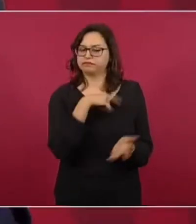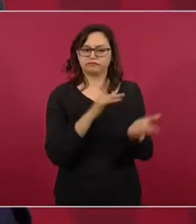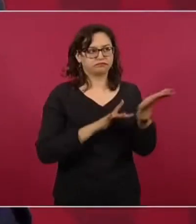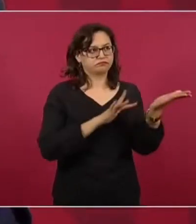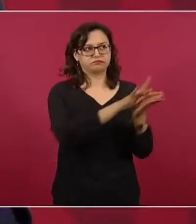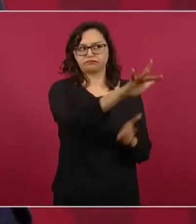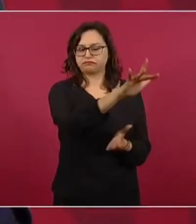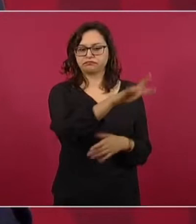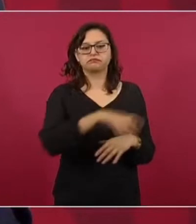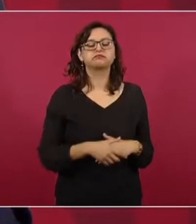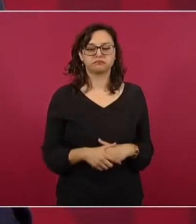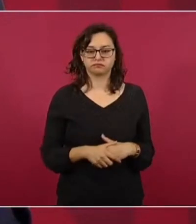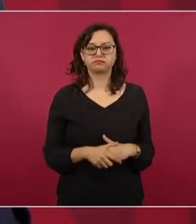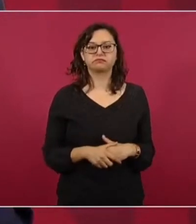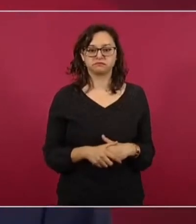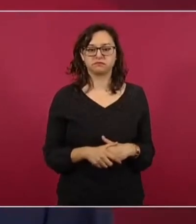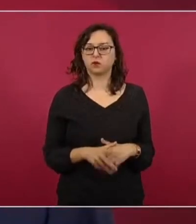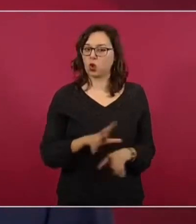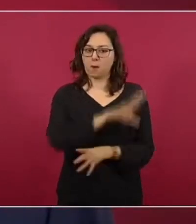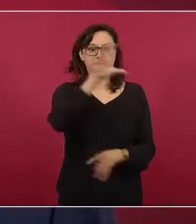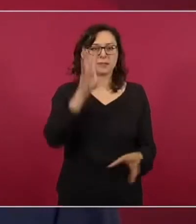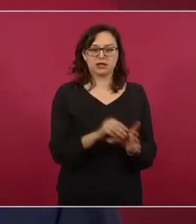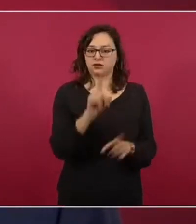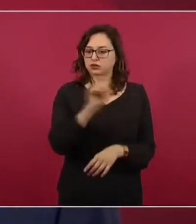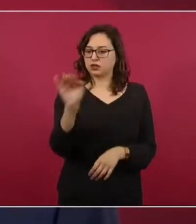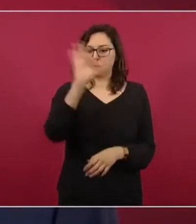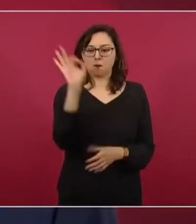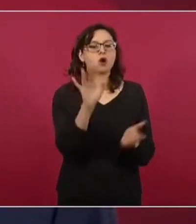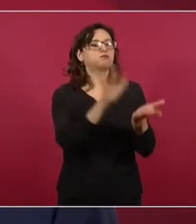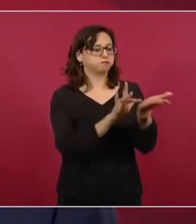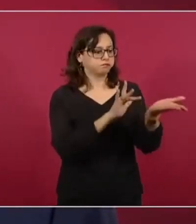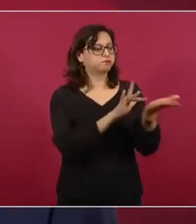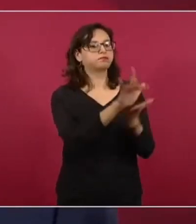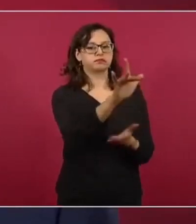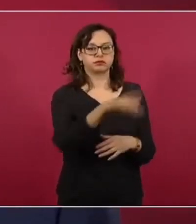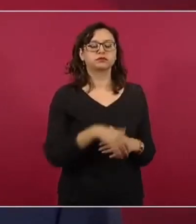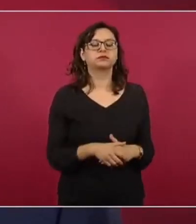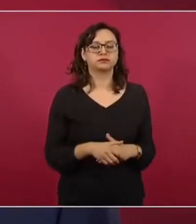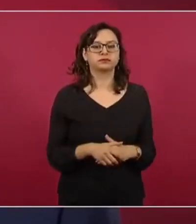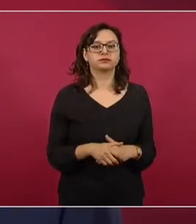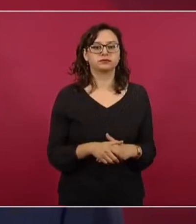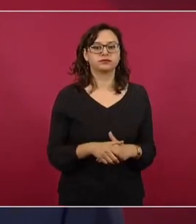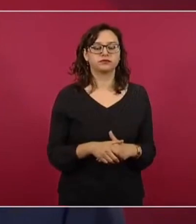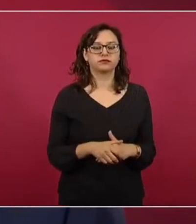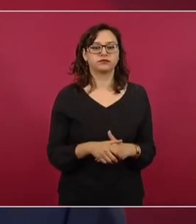completo. Y ya lo dijimos